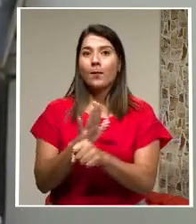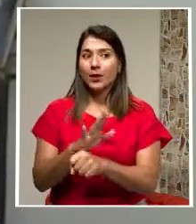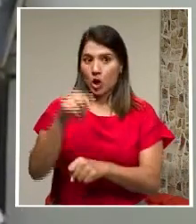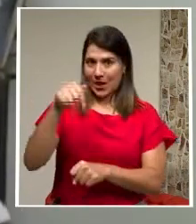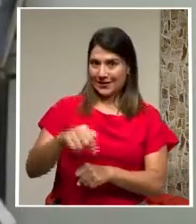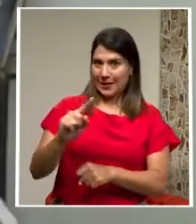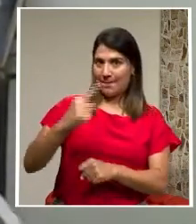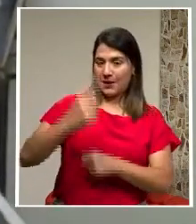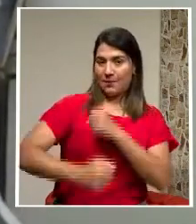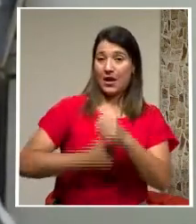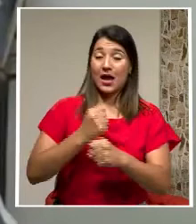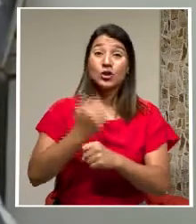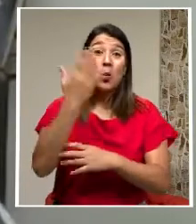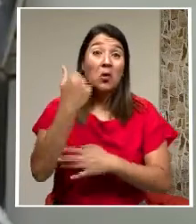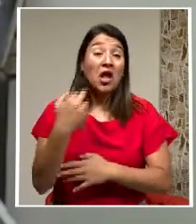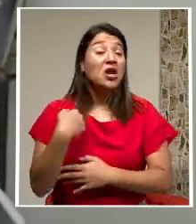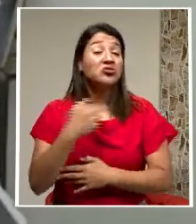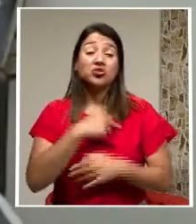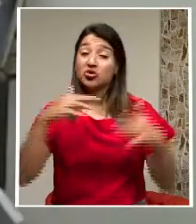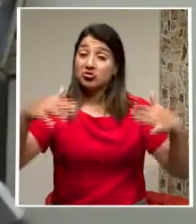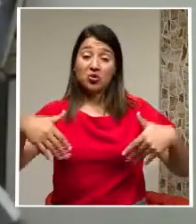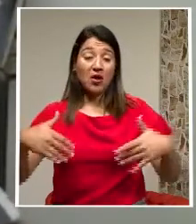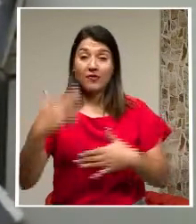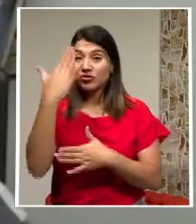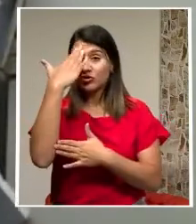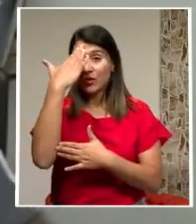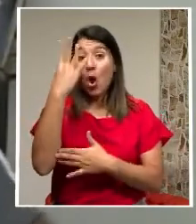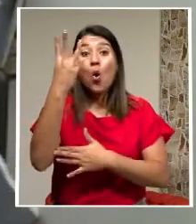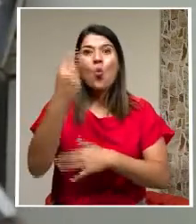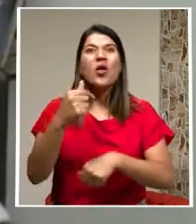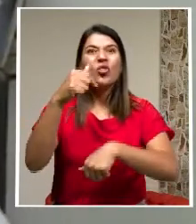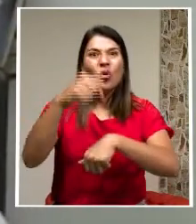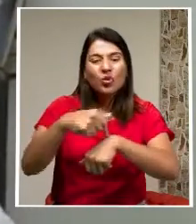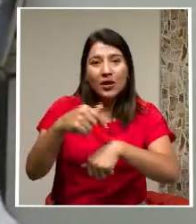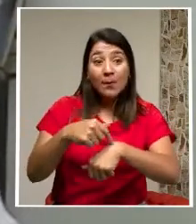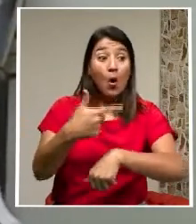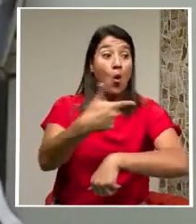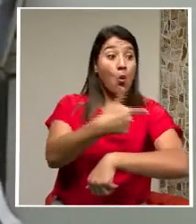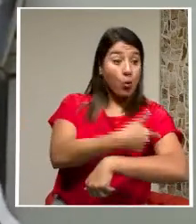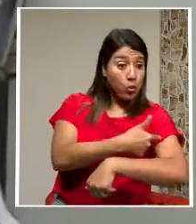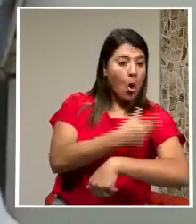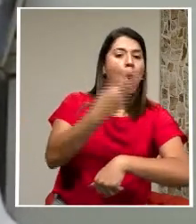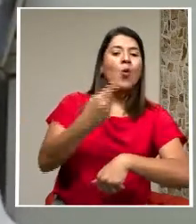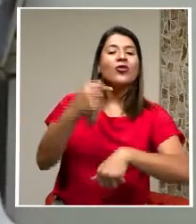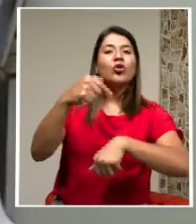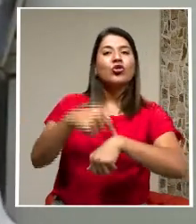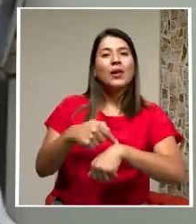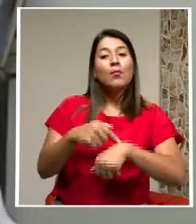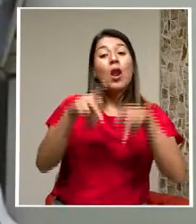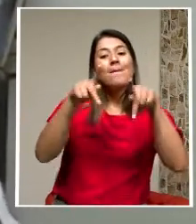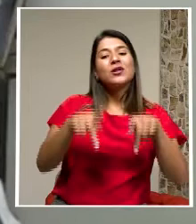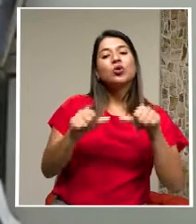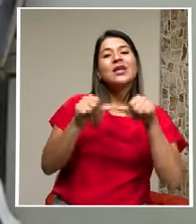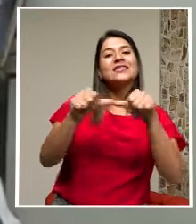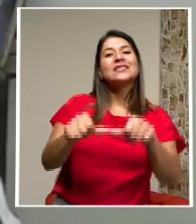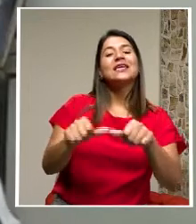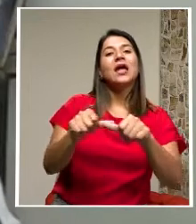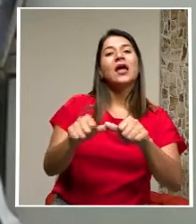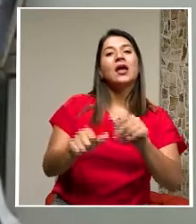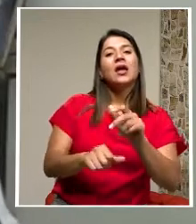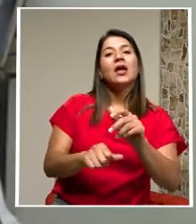todavía No tenemos certeza De cuánto Es lo que dura La inmunidad En las personas Vacunadas Entonces